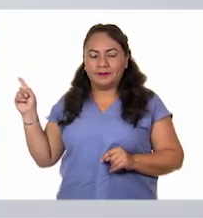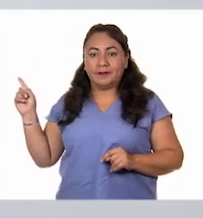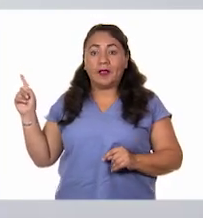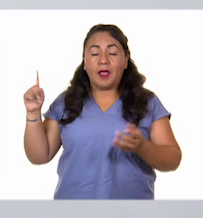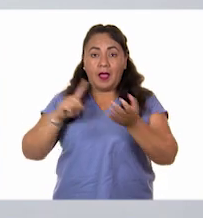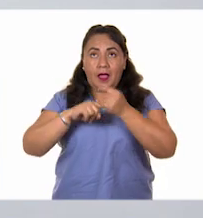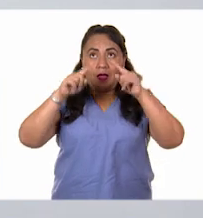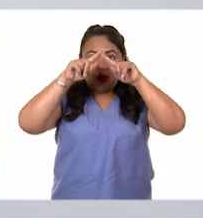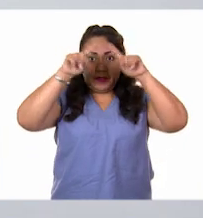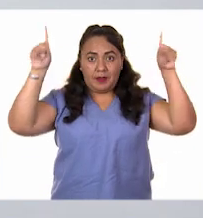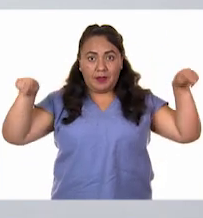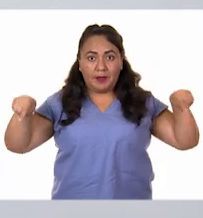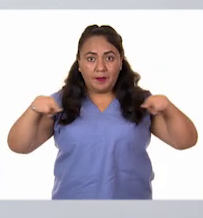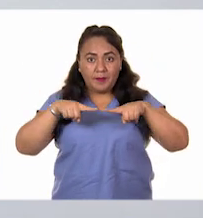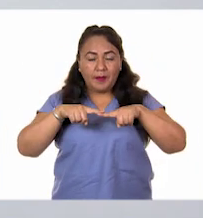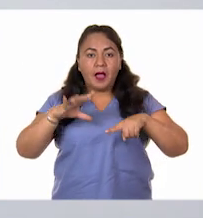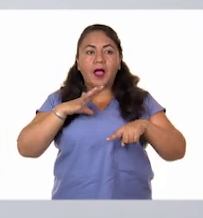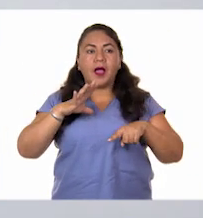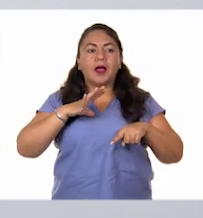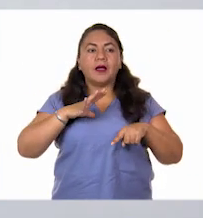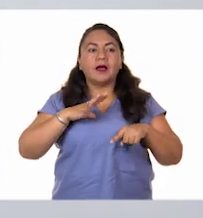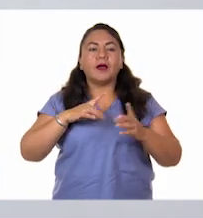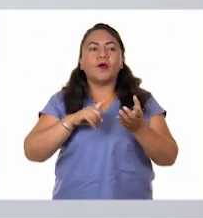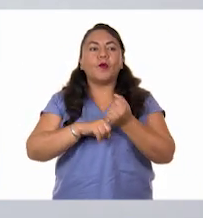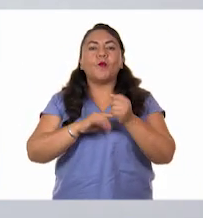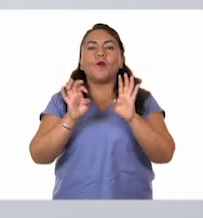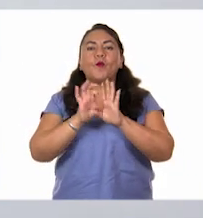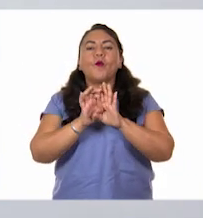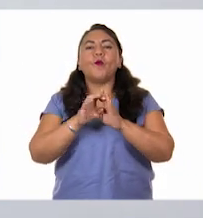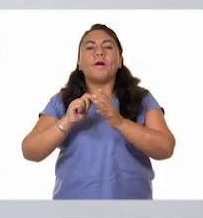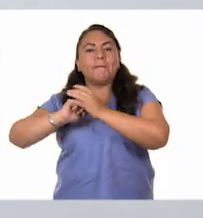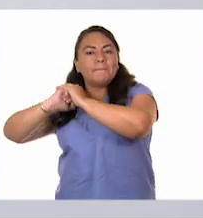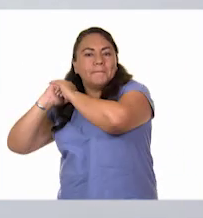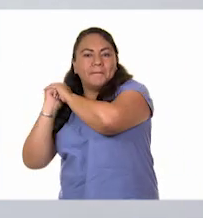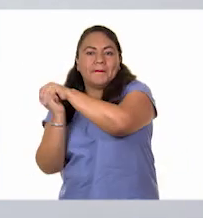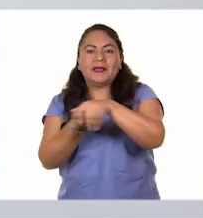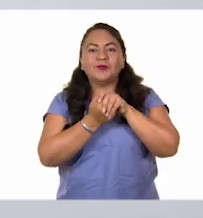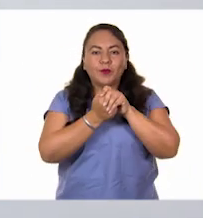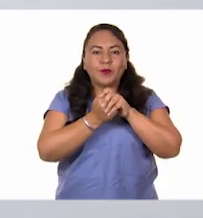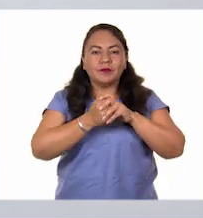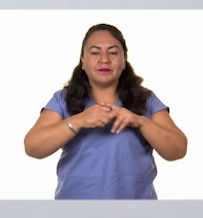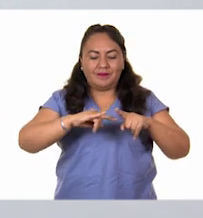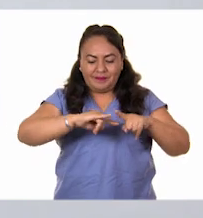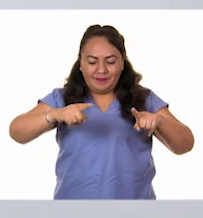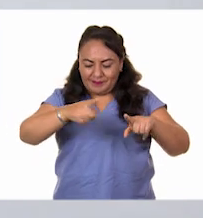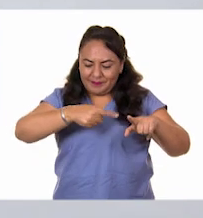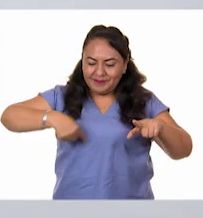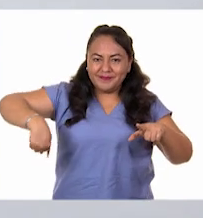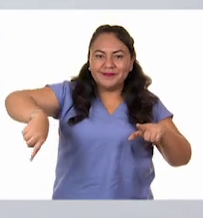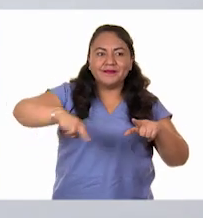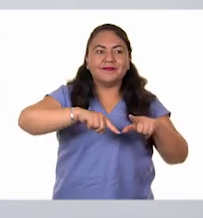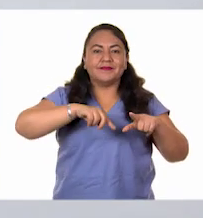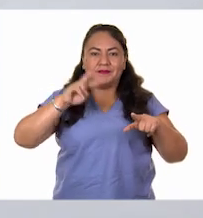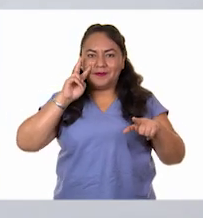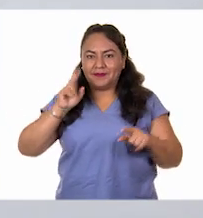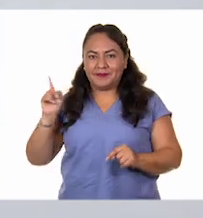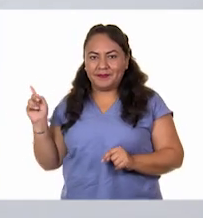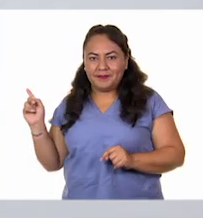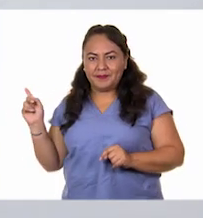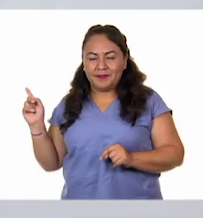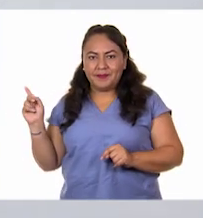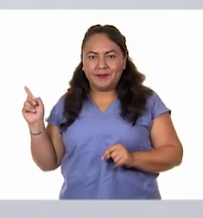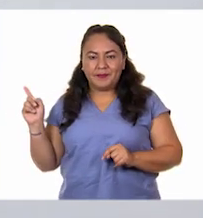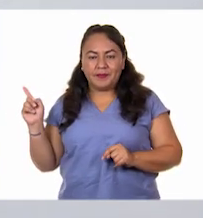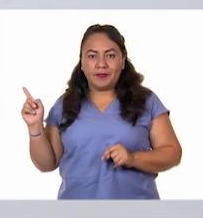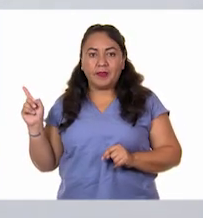nuestro pizarrón tenemos una cancha de béisbol. Perfecto. Un diamante de béisbol. Sí, sí, sí. Recuerden que